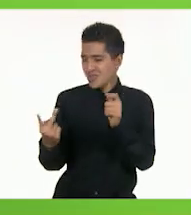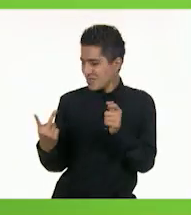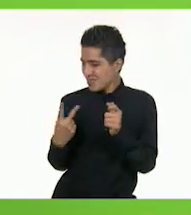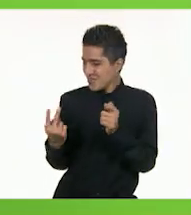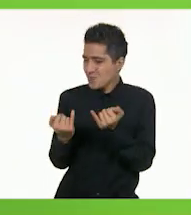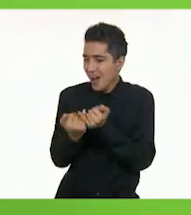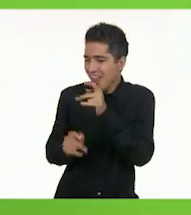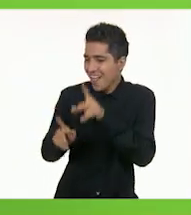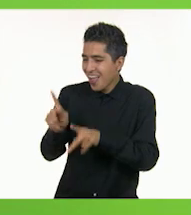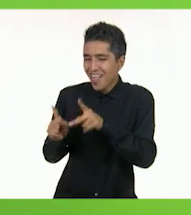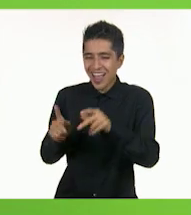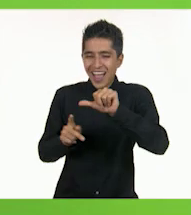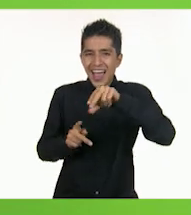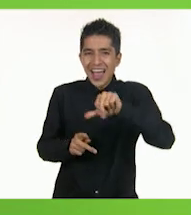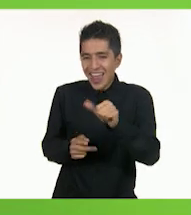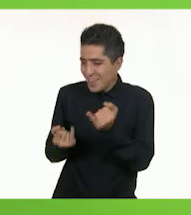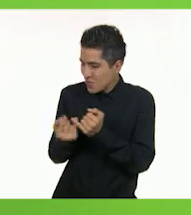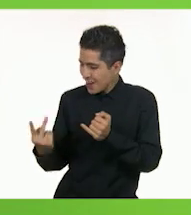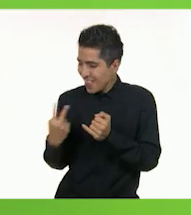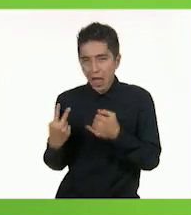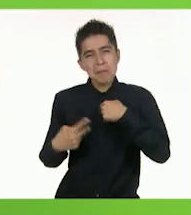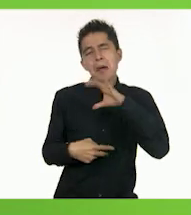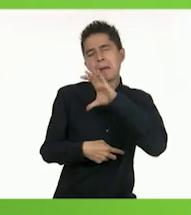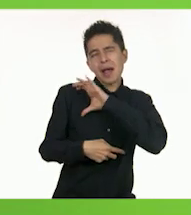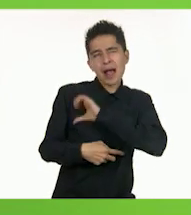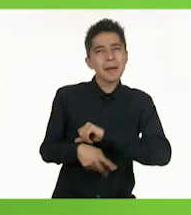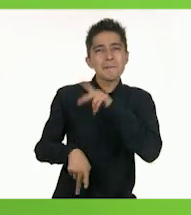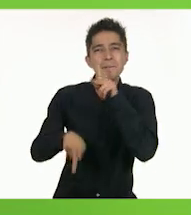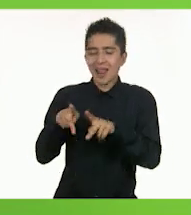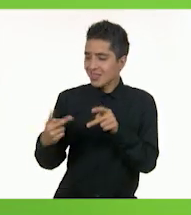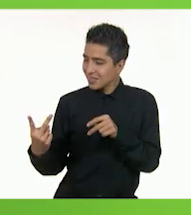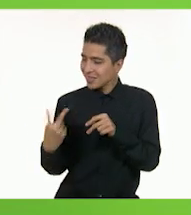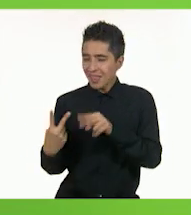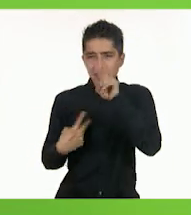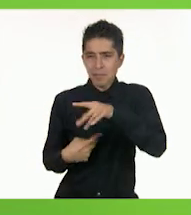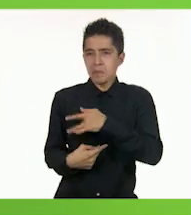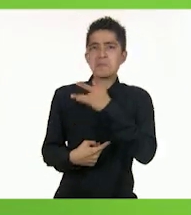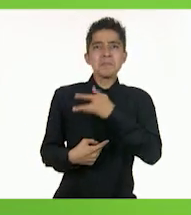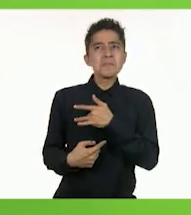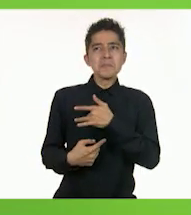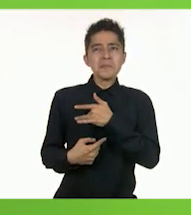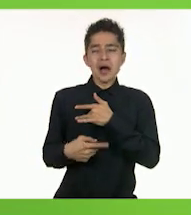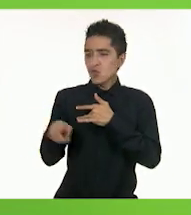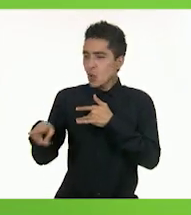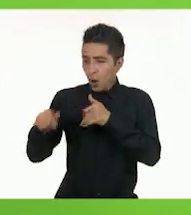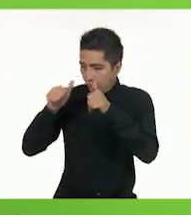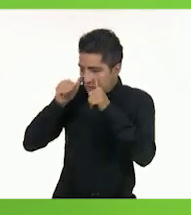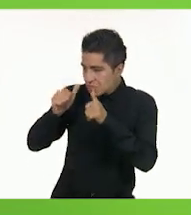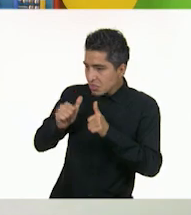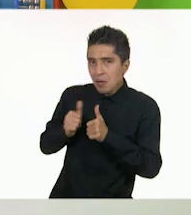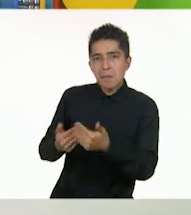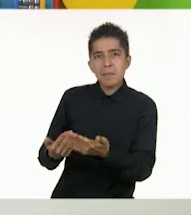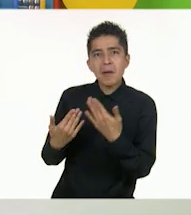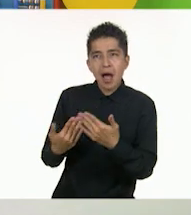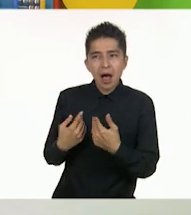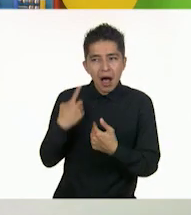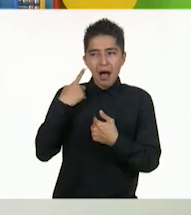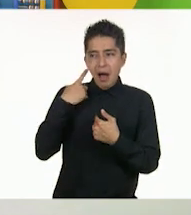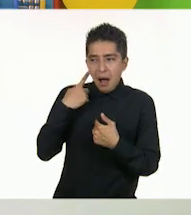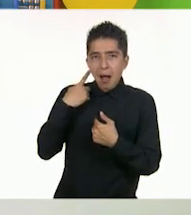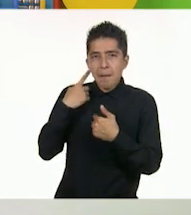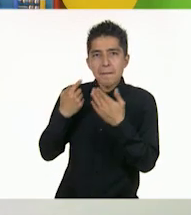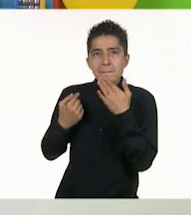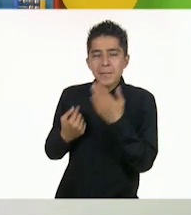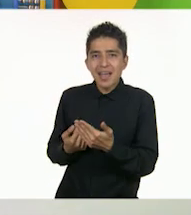yo, Ana. A mí me encanta platicar contigo porque siento que me escuchas con mucha atención. Me escuchas